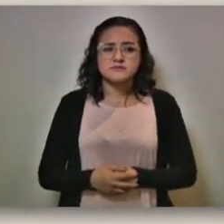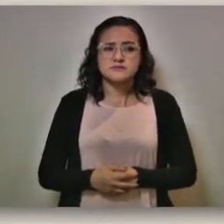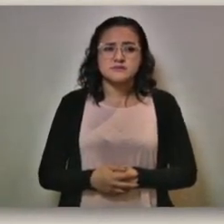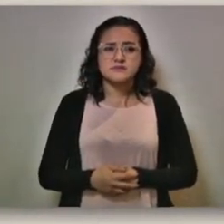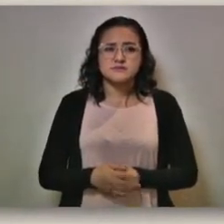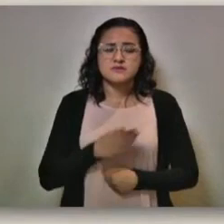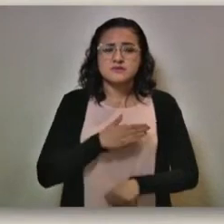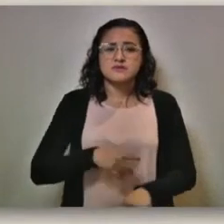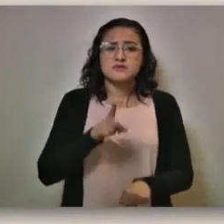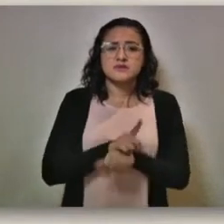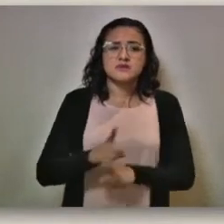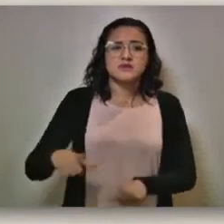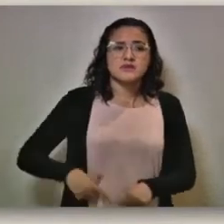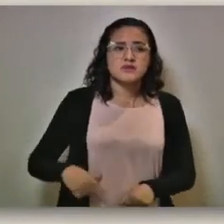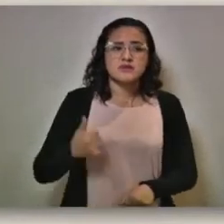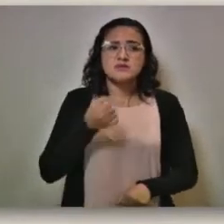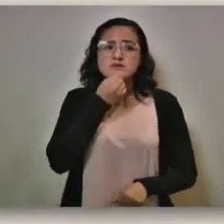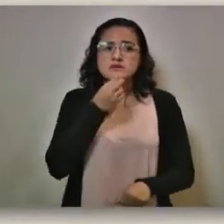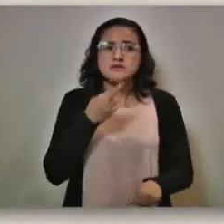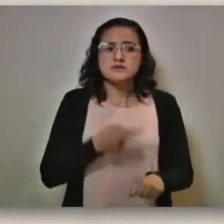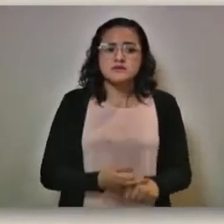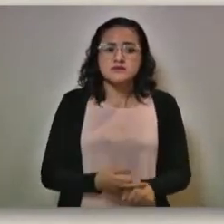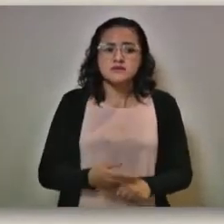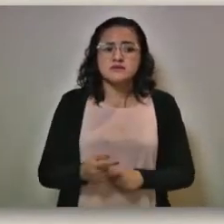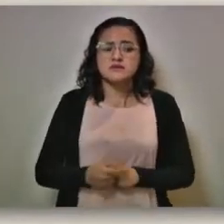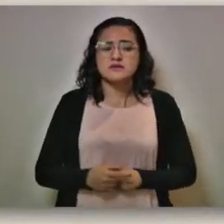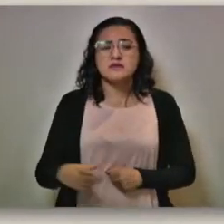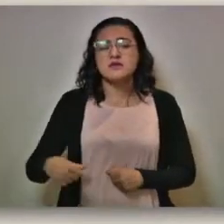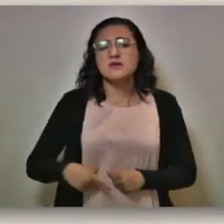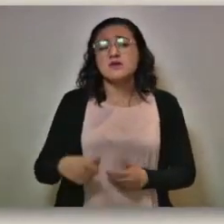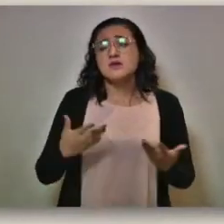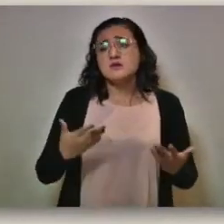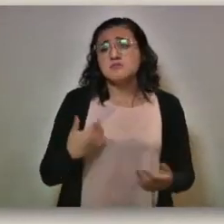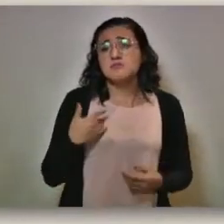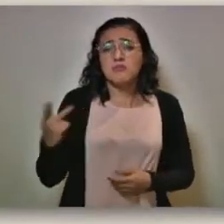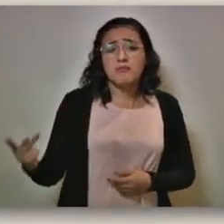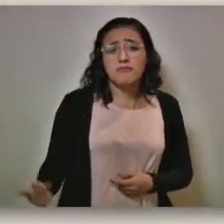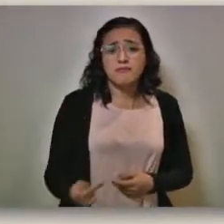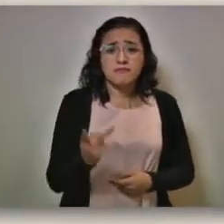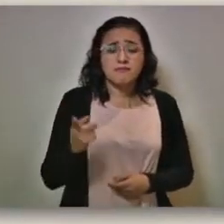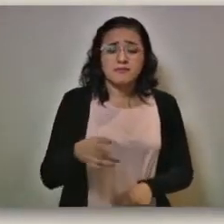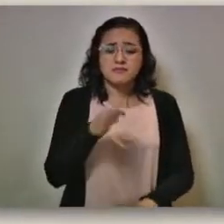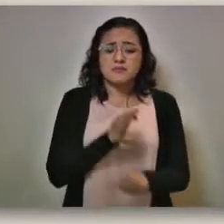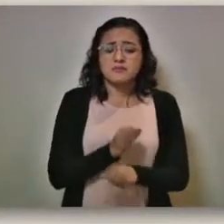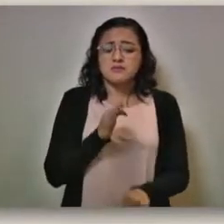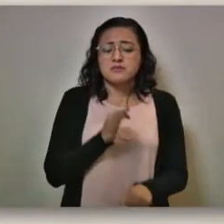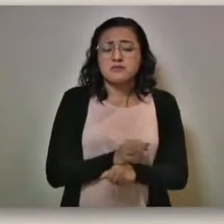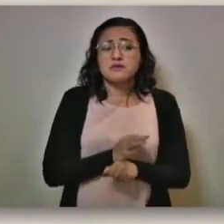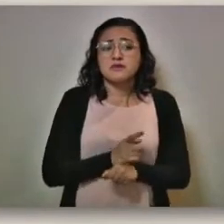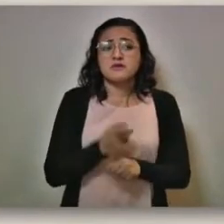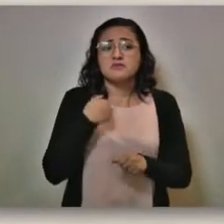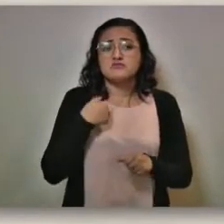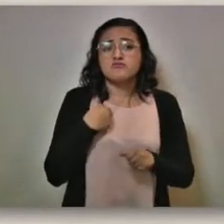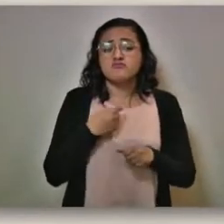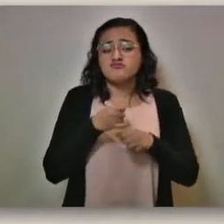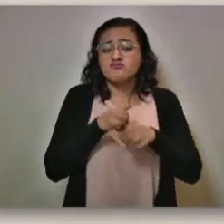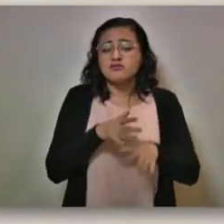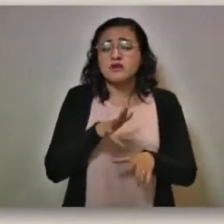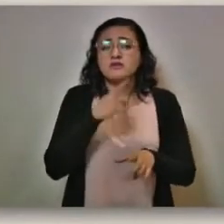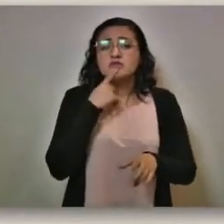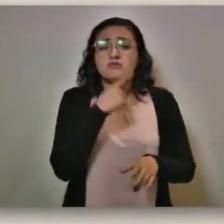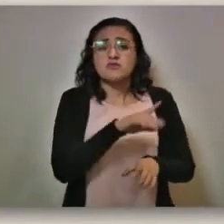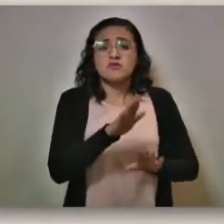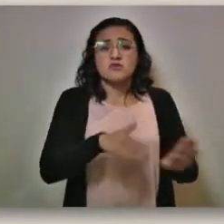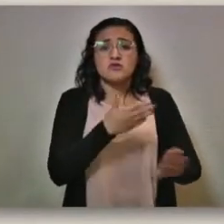Buenos días, gobernador, secretario. Gobernador Barbosa, preguntarle este día, en cambio, publicamos que existe una denuncia